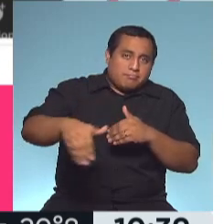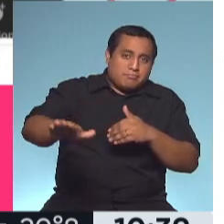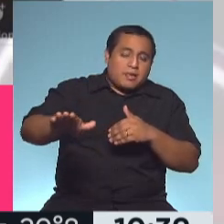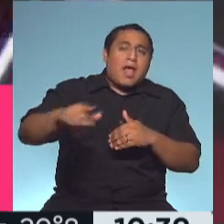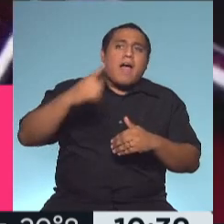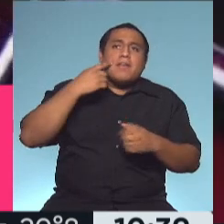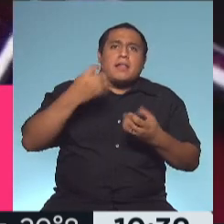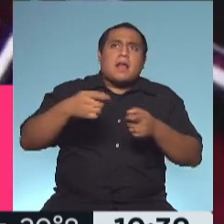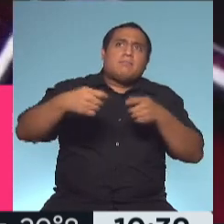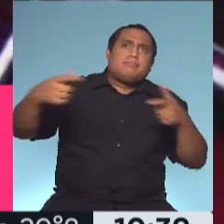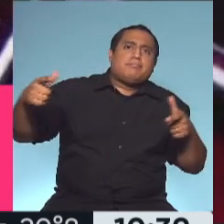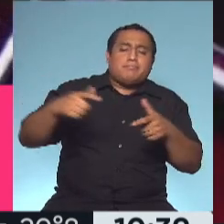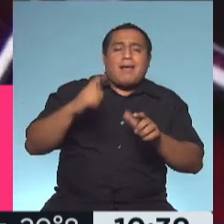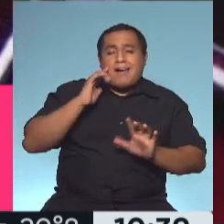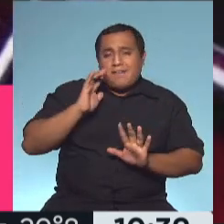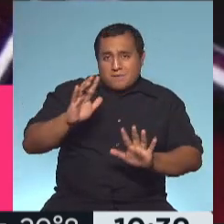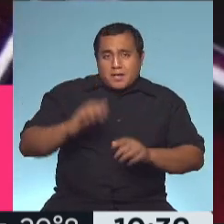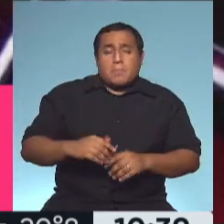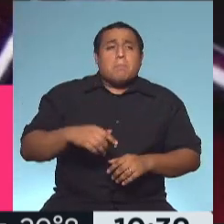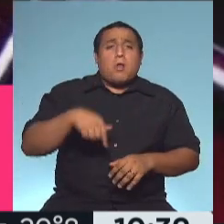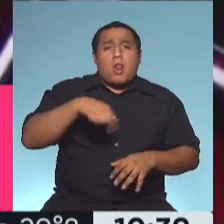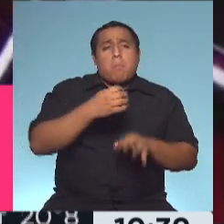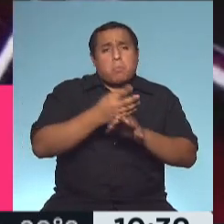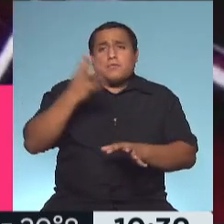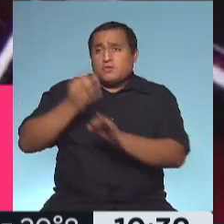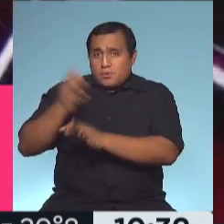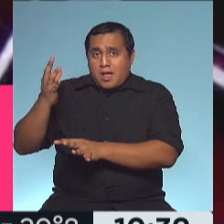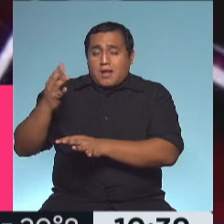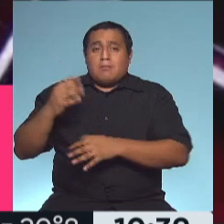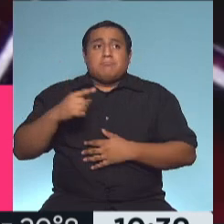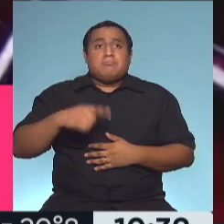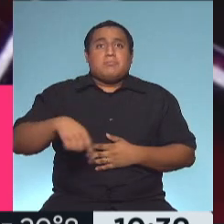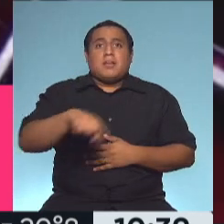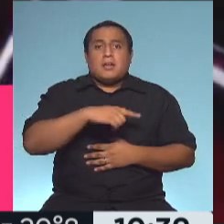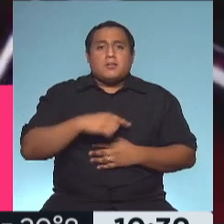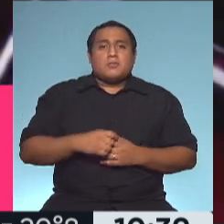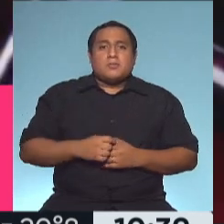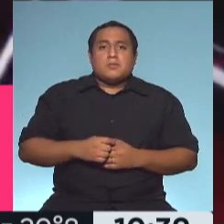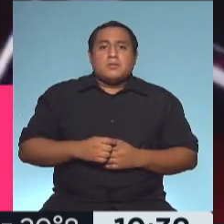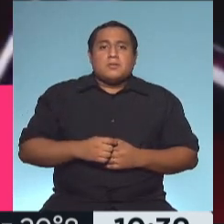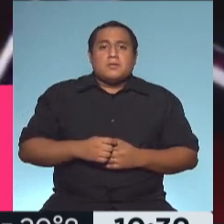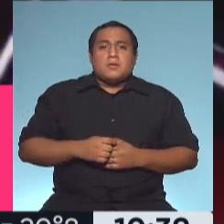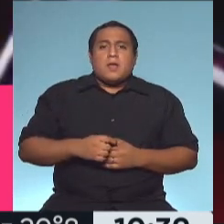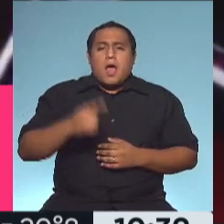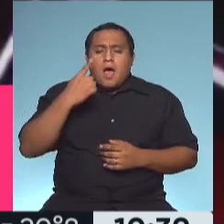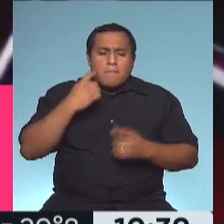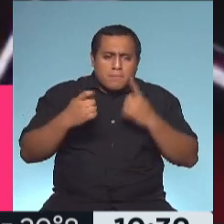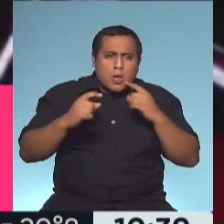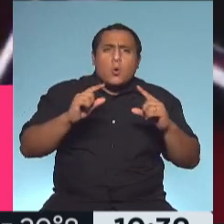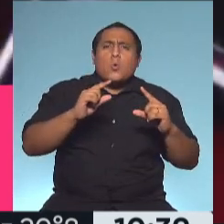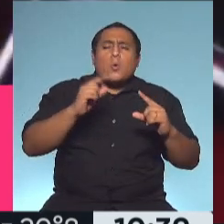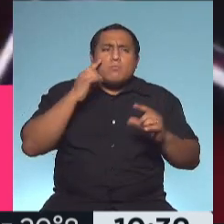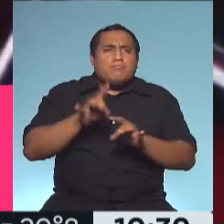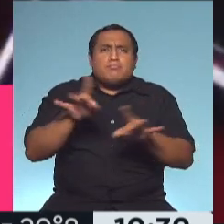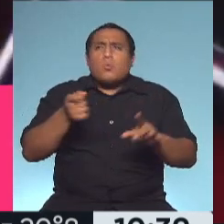tendencia. Pero ya varios de los especialistas que están auscultando todos los números de la pandemia,